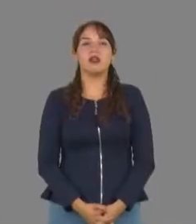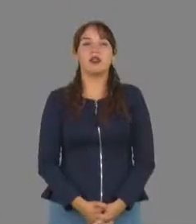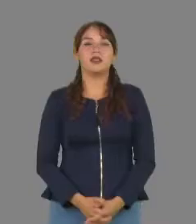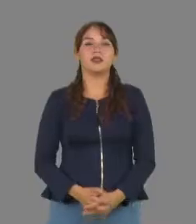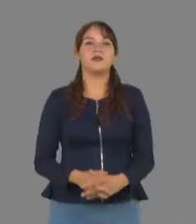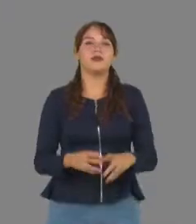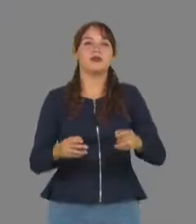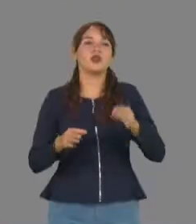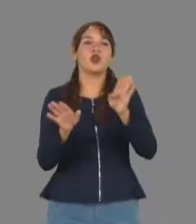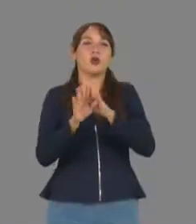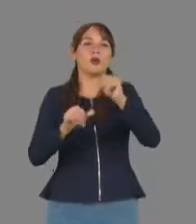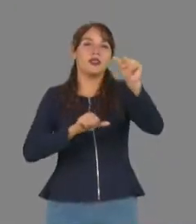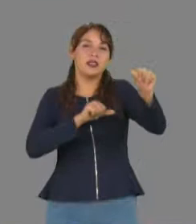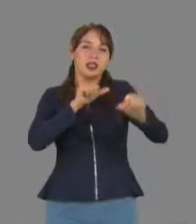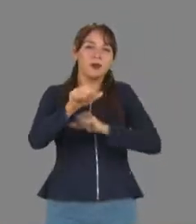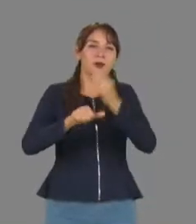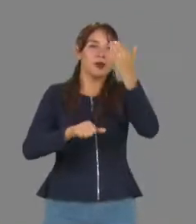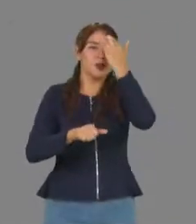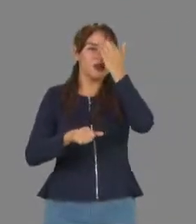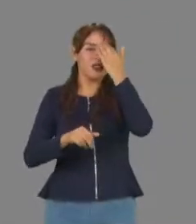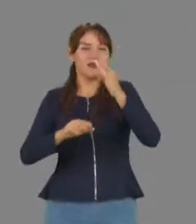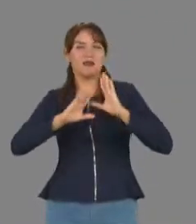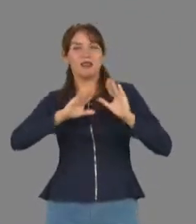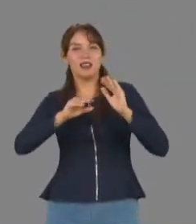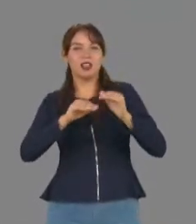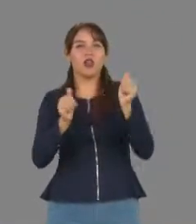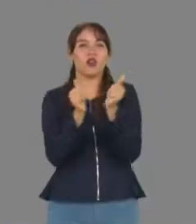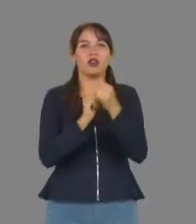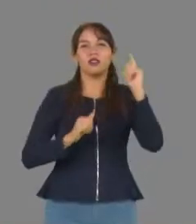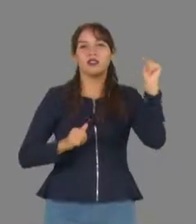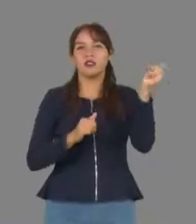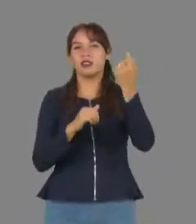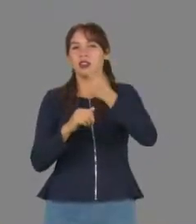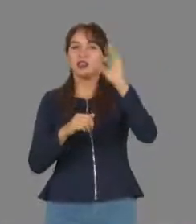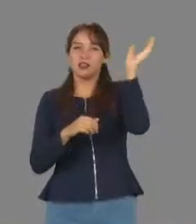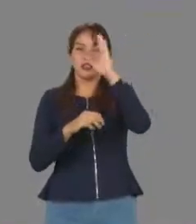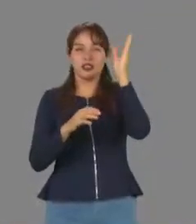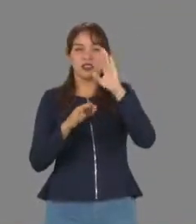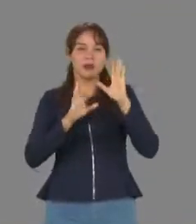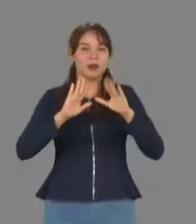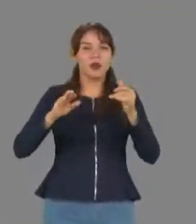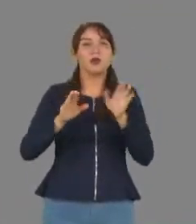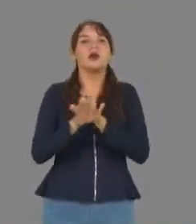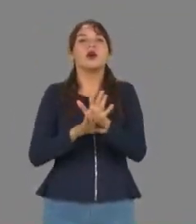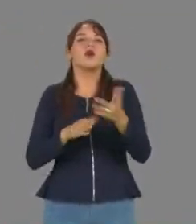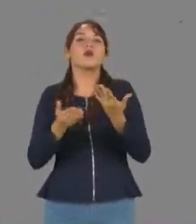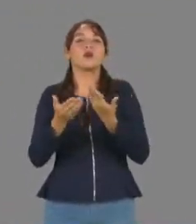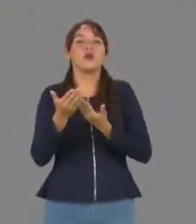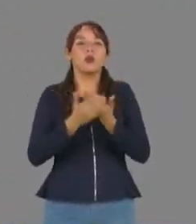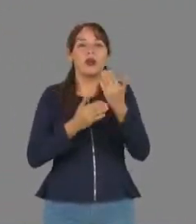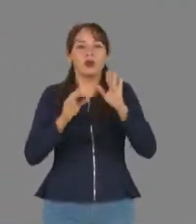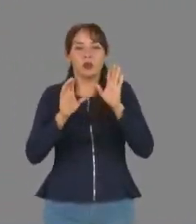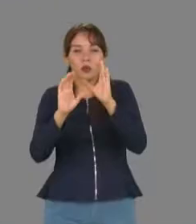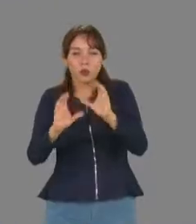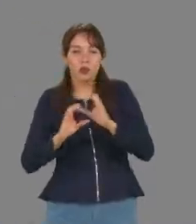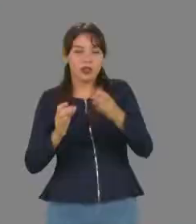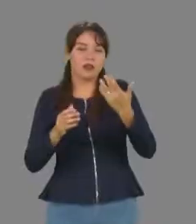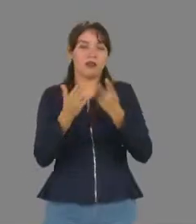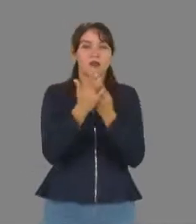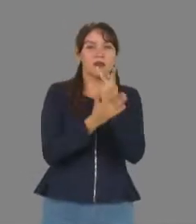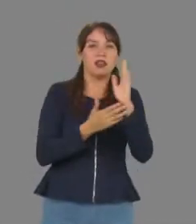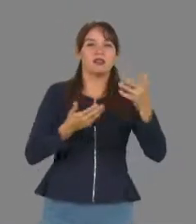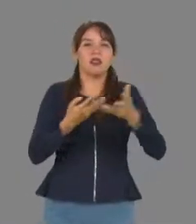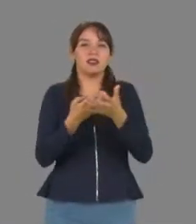Generar, transferir y aplicar conocimiento científico-tecnológico para la conservación y el manejo sustentable de los recursos naturales